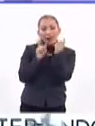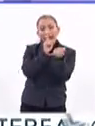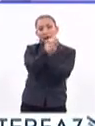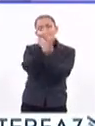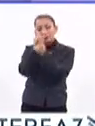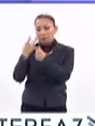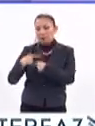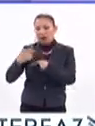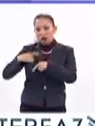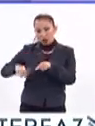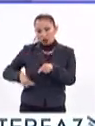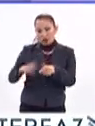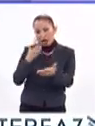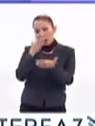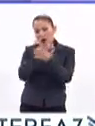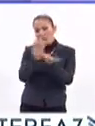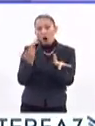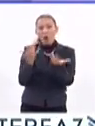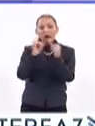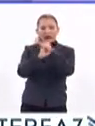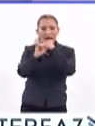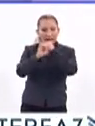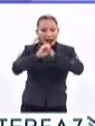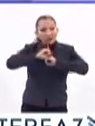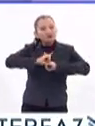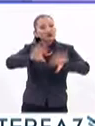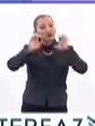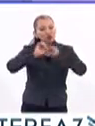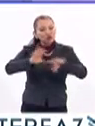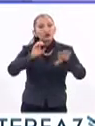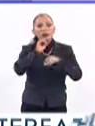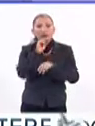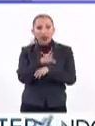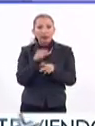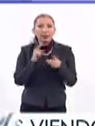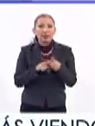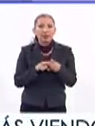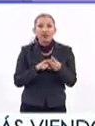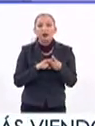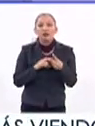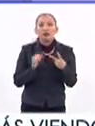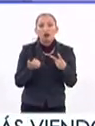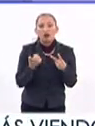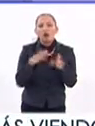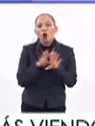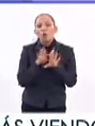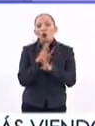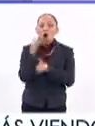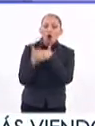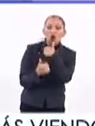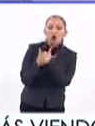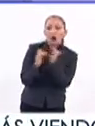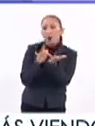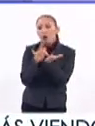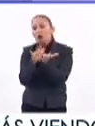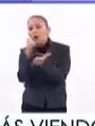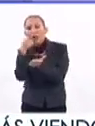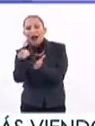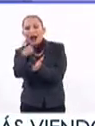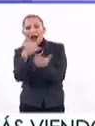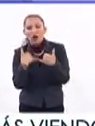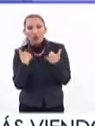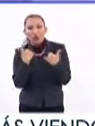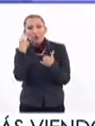que darán los funcionarios de gobierno, es una campaña en redes sociales y como concursos, incentivos para los